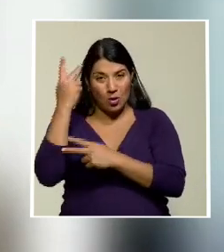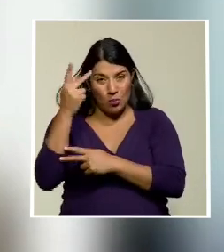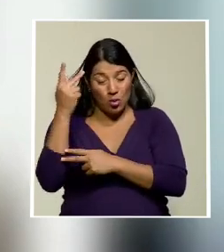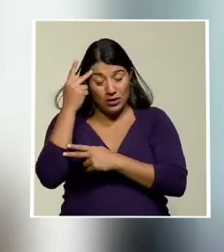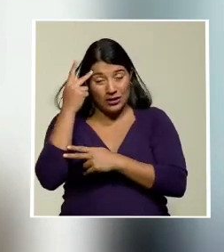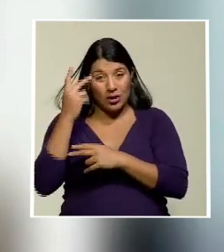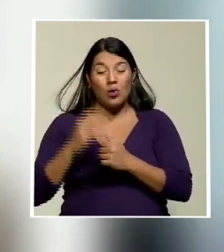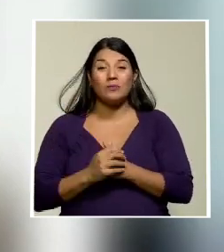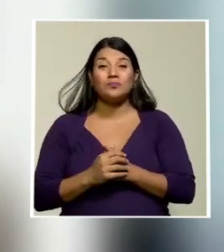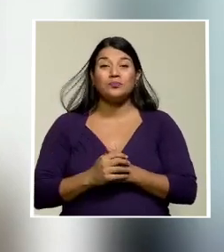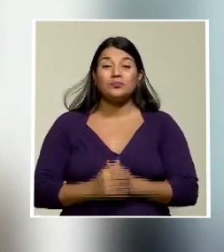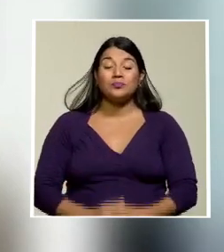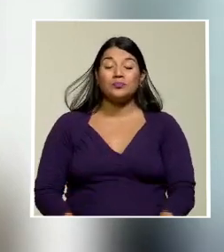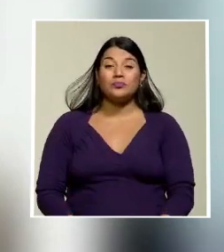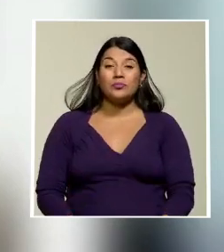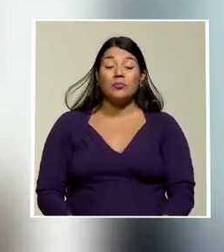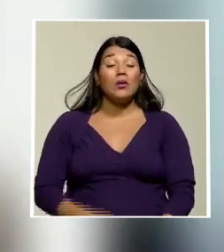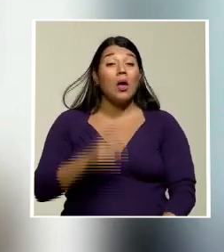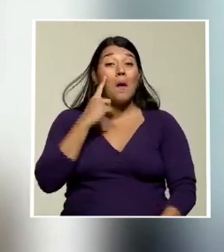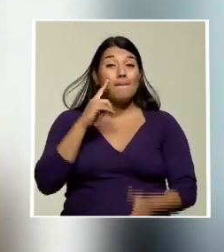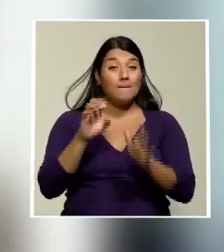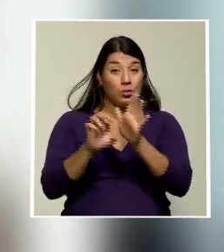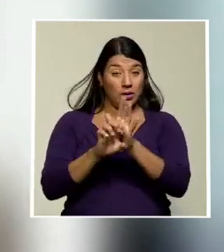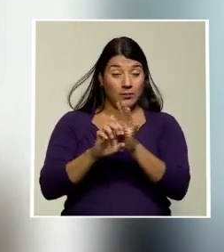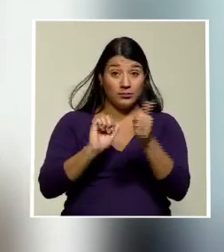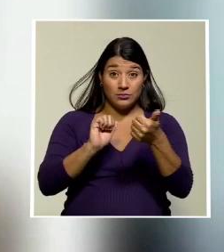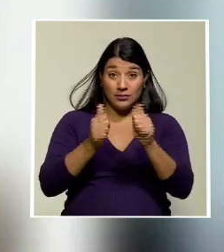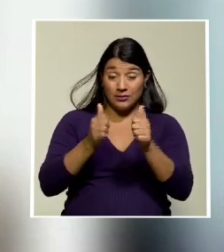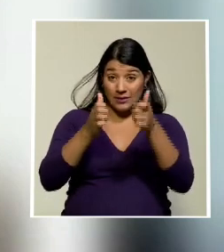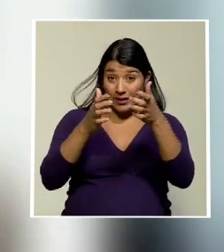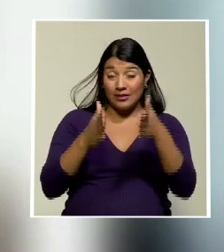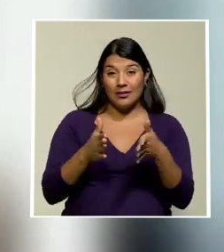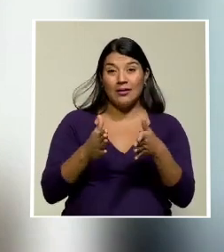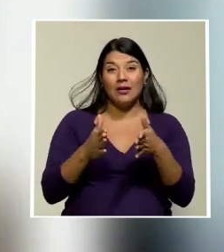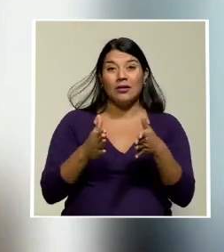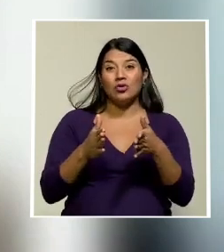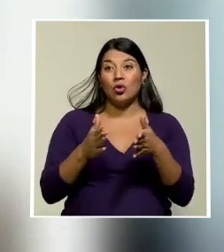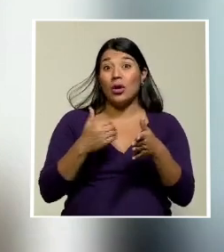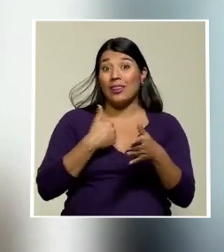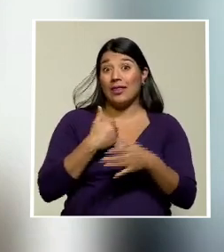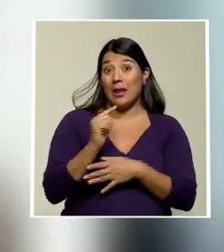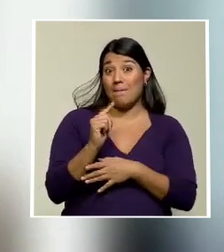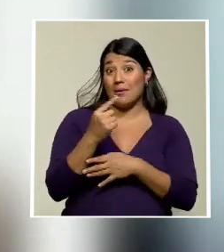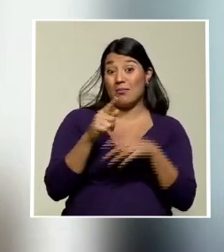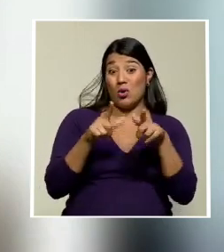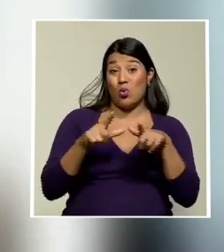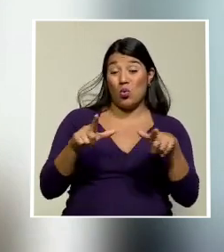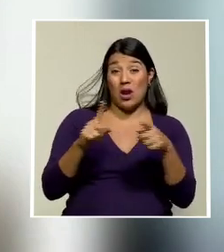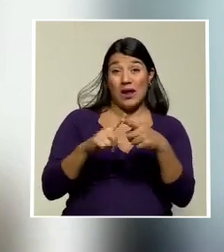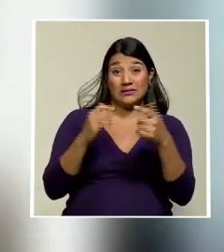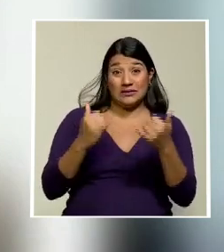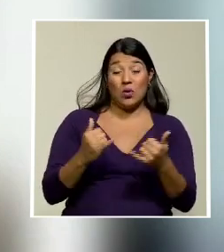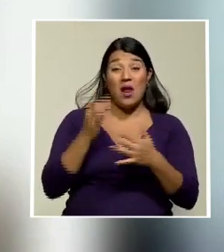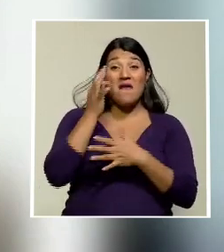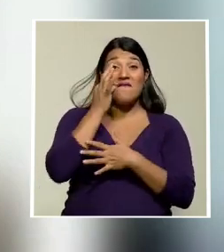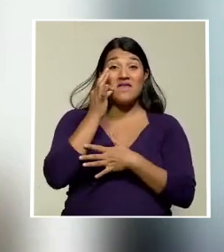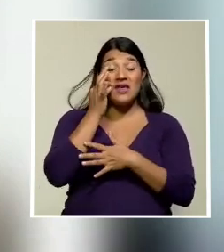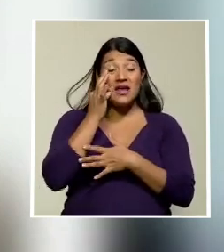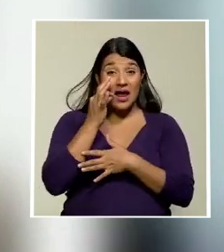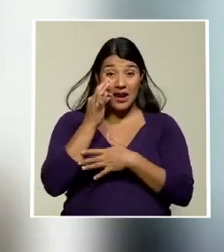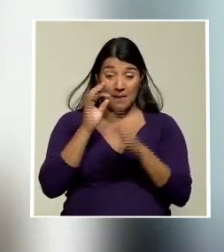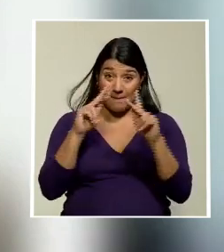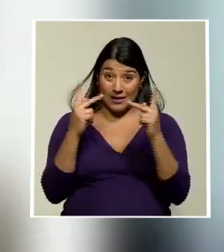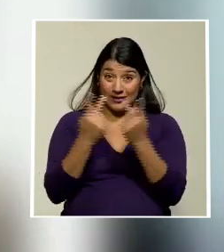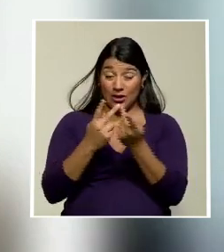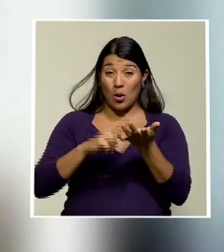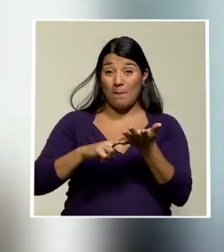mencionar es que, por ejemplo, el candidato que se encuentra a la cabeza, que es José María Figueres, de Liberación Nacional,